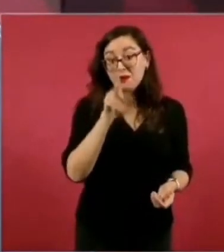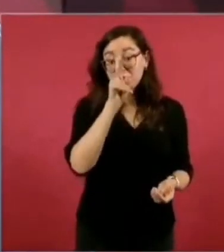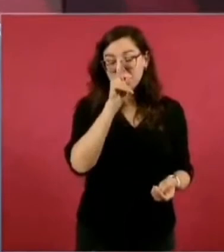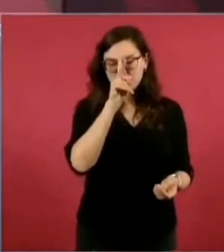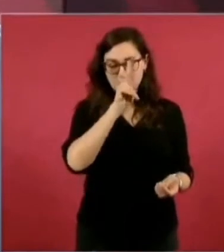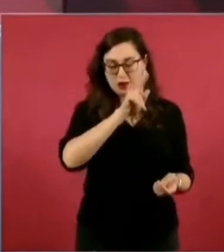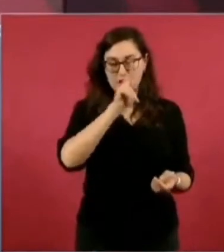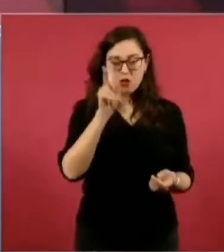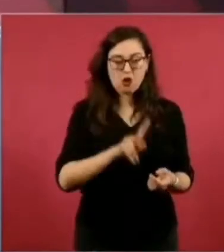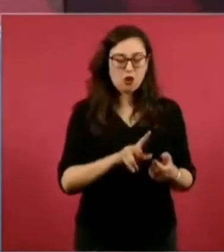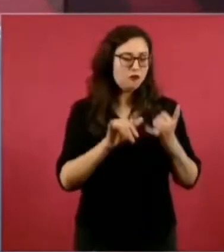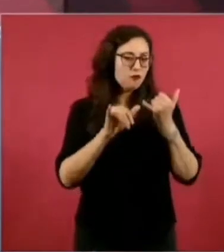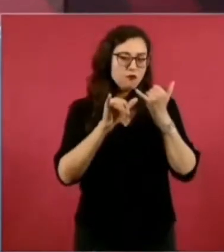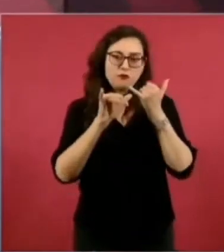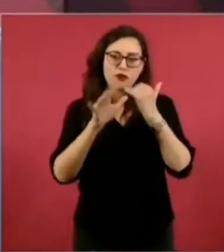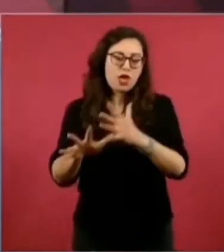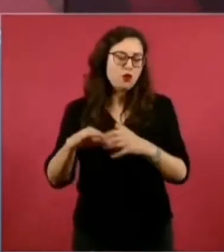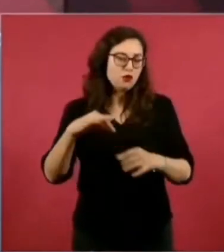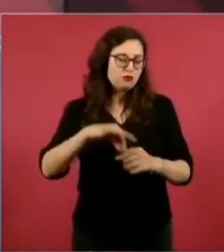estaba de gobernador